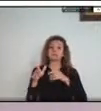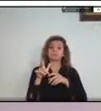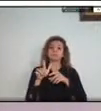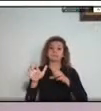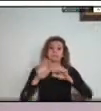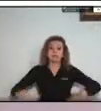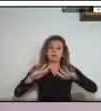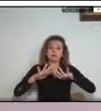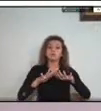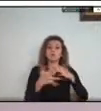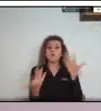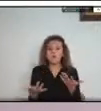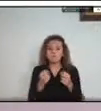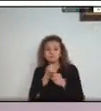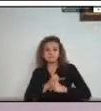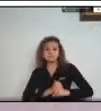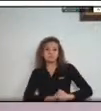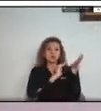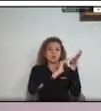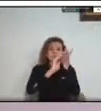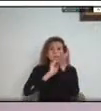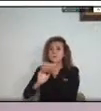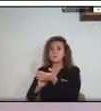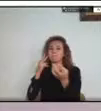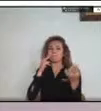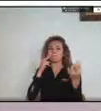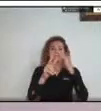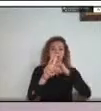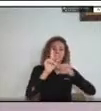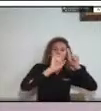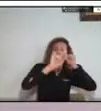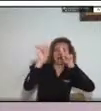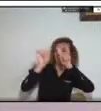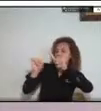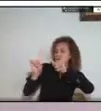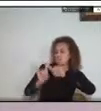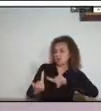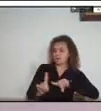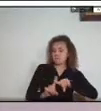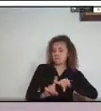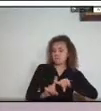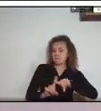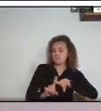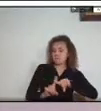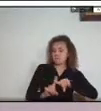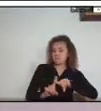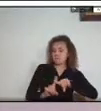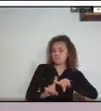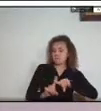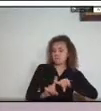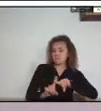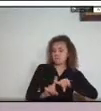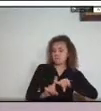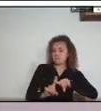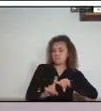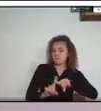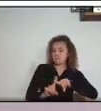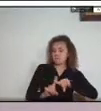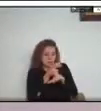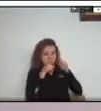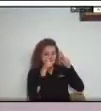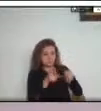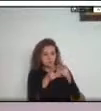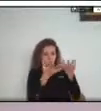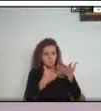perspectivas. Allí vemos donde el ideal monitorea localmente los caudales y las precipitaciones de la zona con el